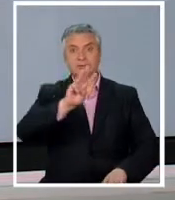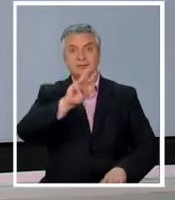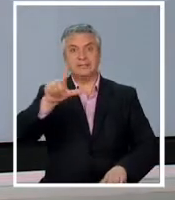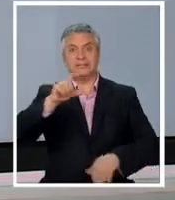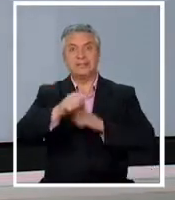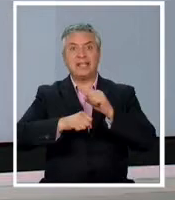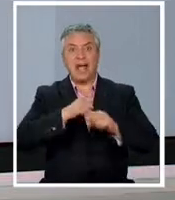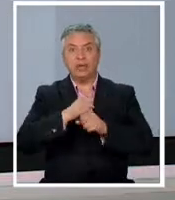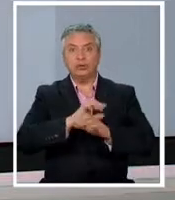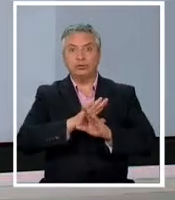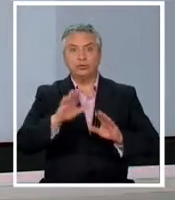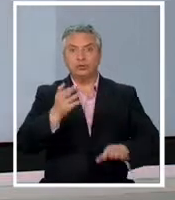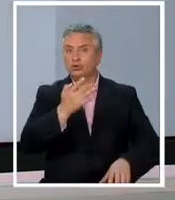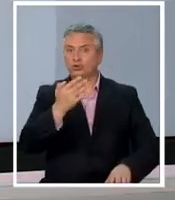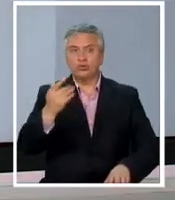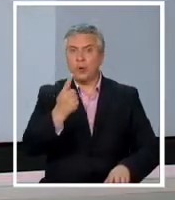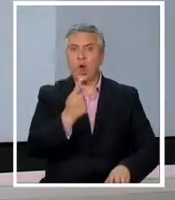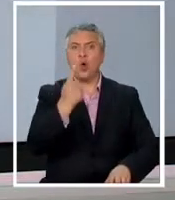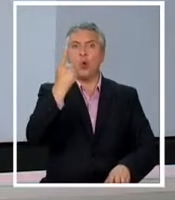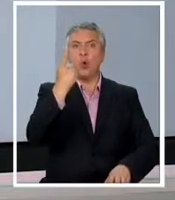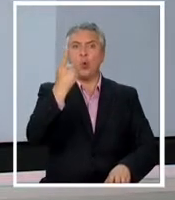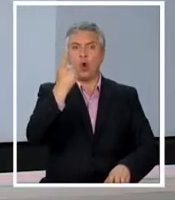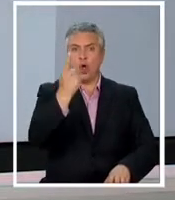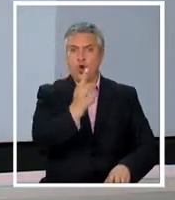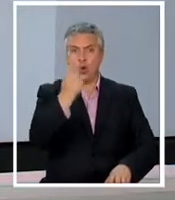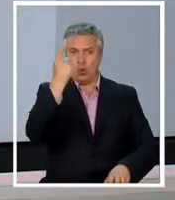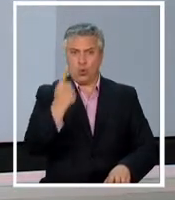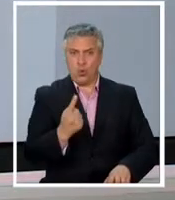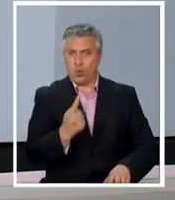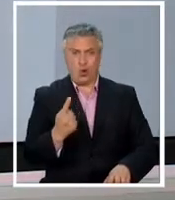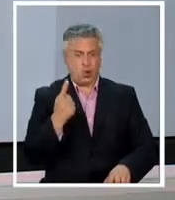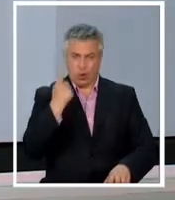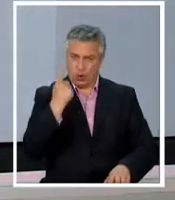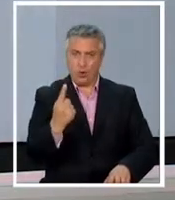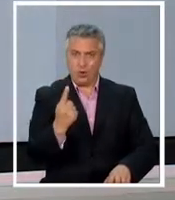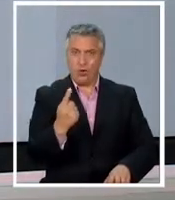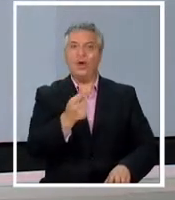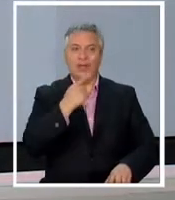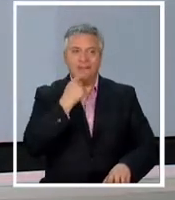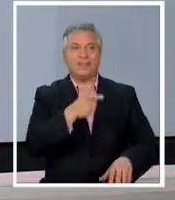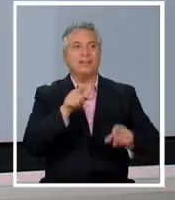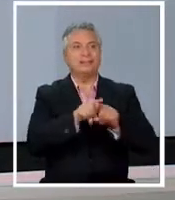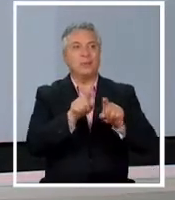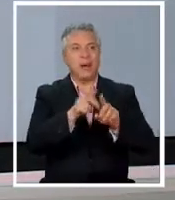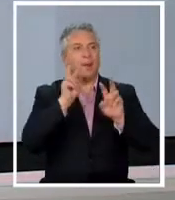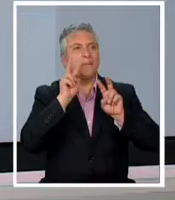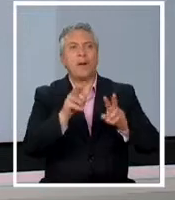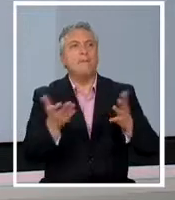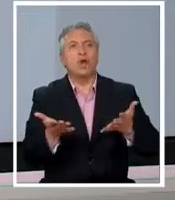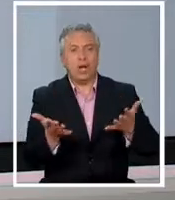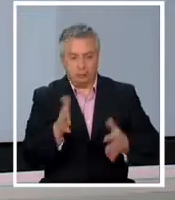es número uno en iTunes ¿por qué sucedió este insólito fenómeno que no es tan frecuente? mire